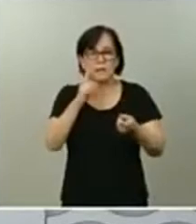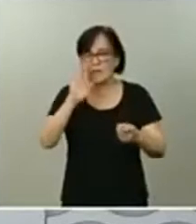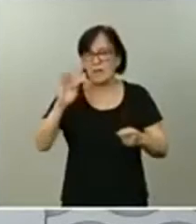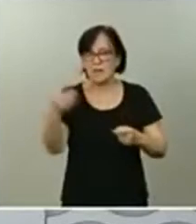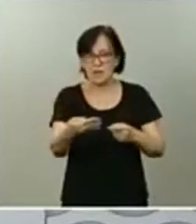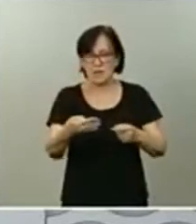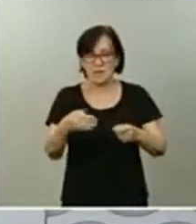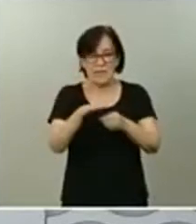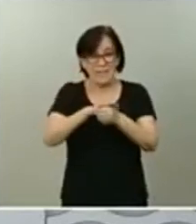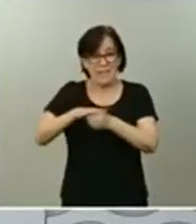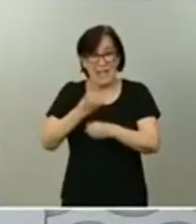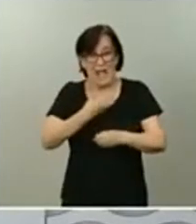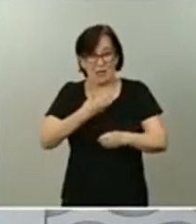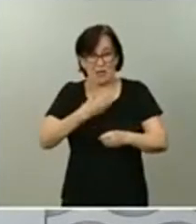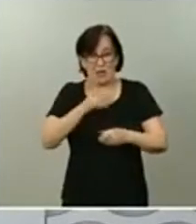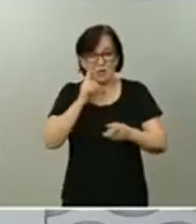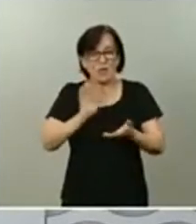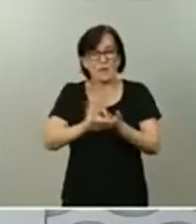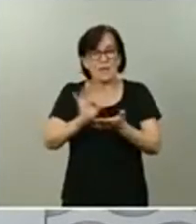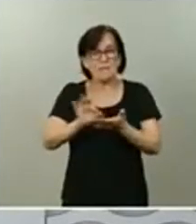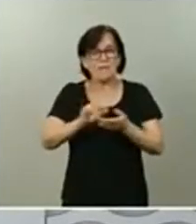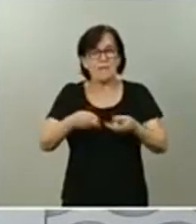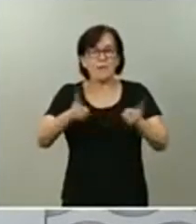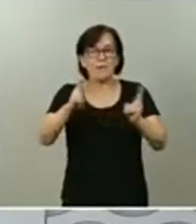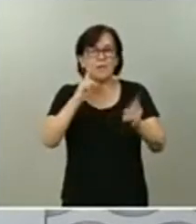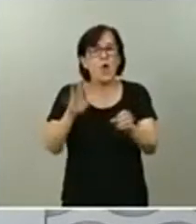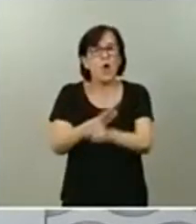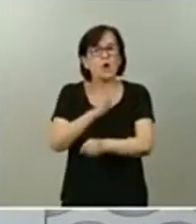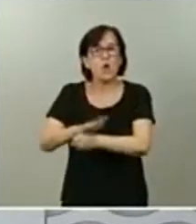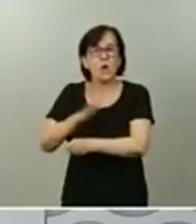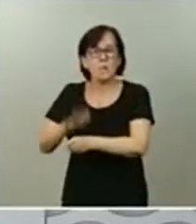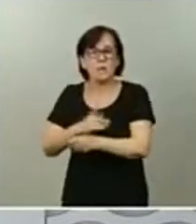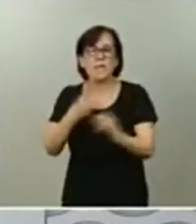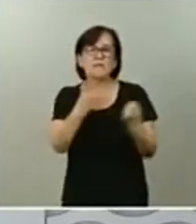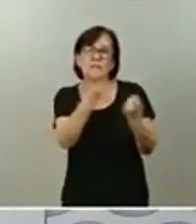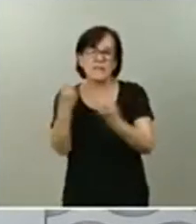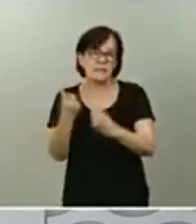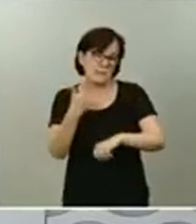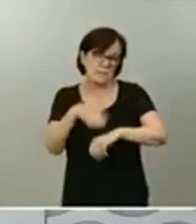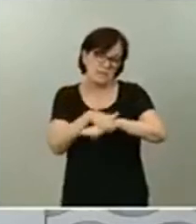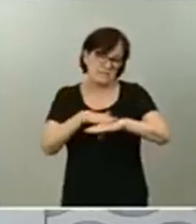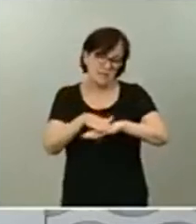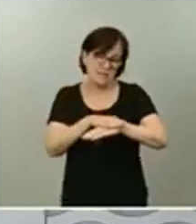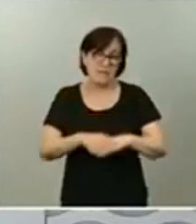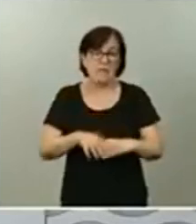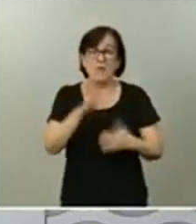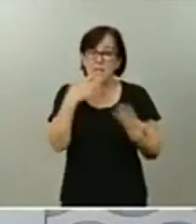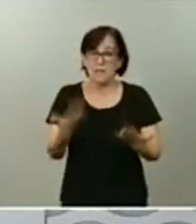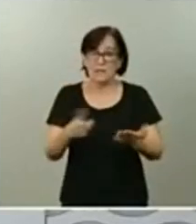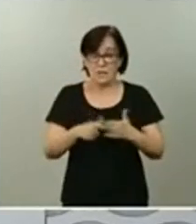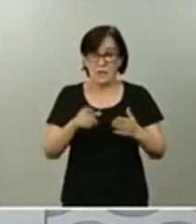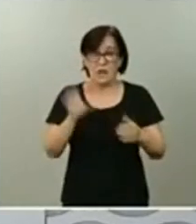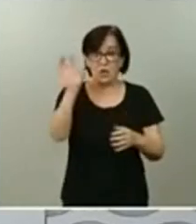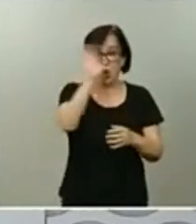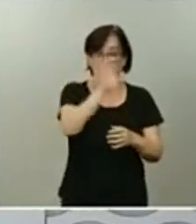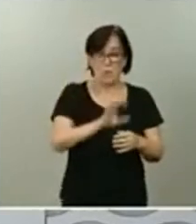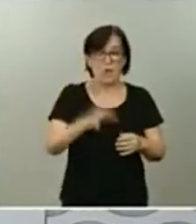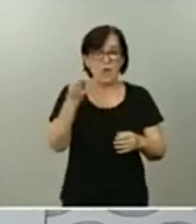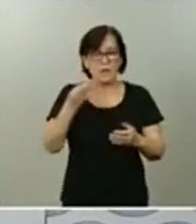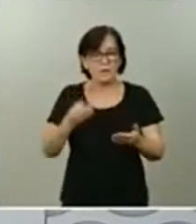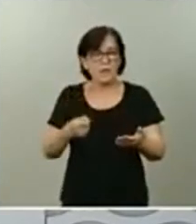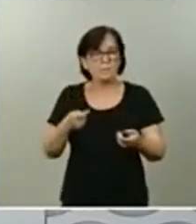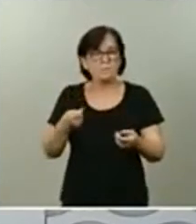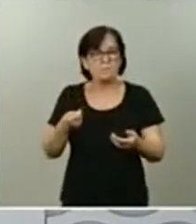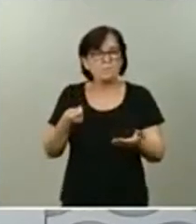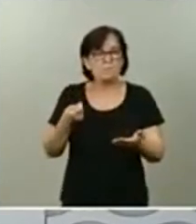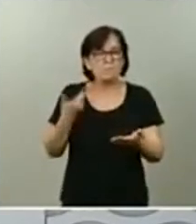locales, servicios que permitan la cobertura de necesidades básicas. En este caso, las comunidades tienen que aportar para la